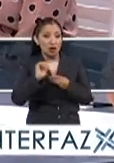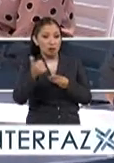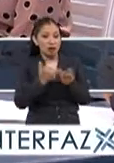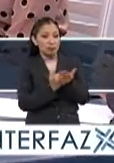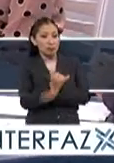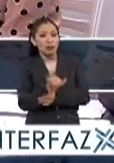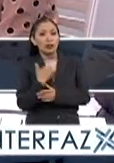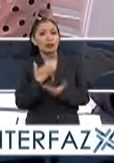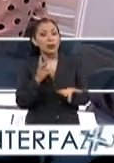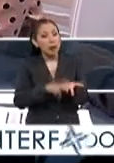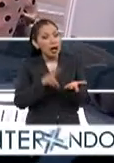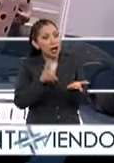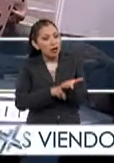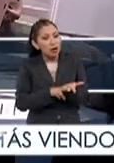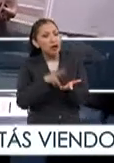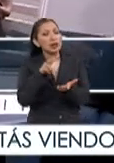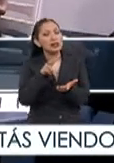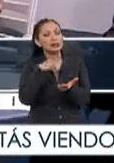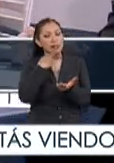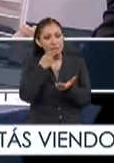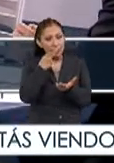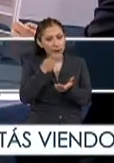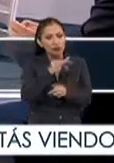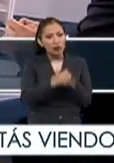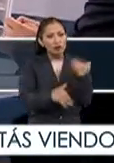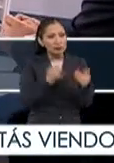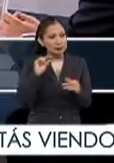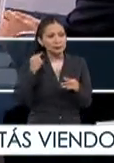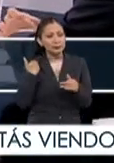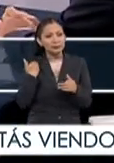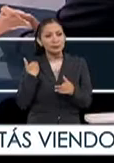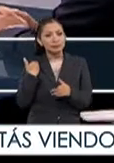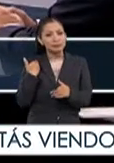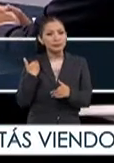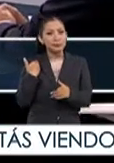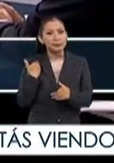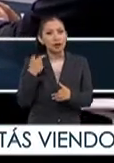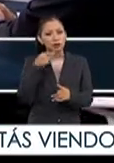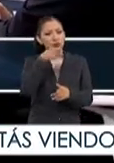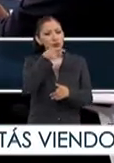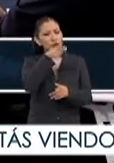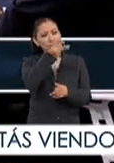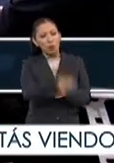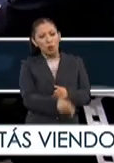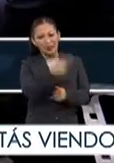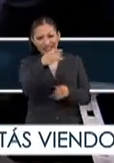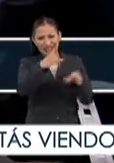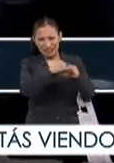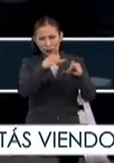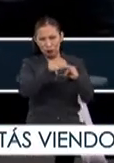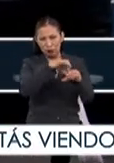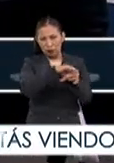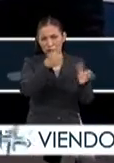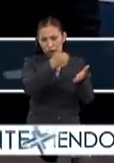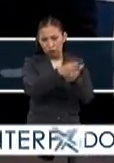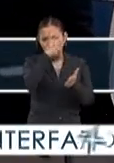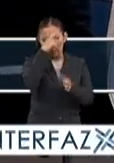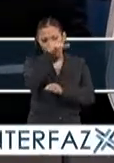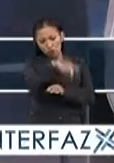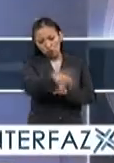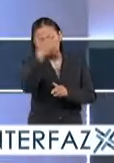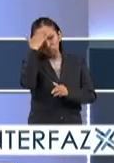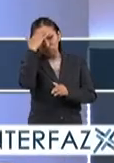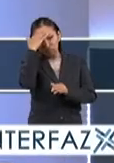democracia, como el valor del diálogo, el respeto y todos los que hablamos hace un momento. Claro, tú representas desde el Instituto Electoral de la Ciudad de México,